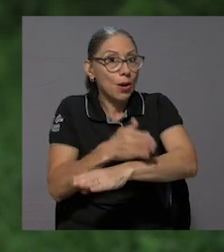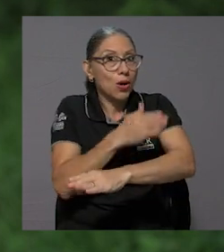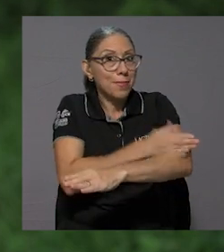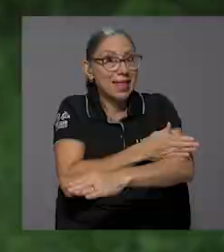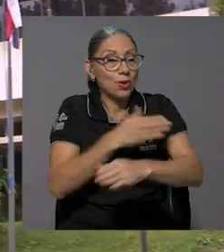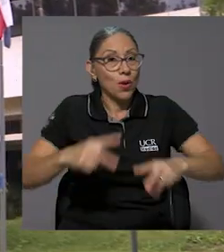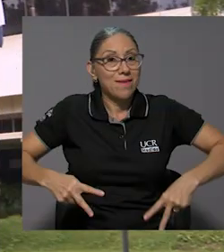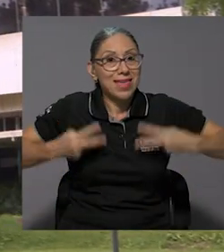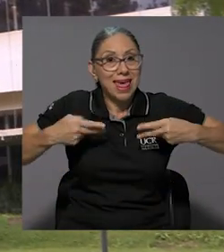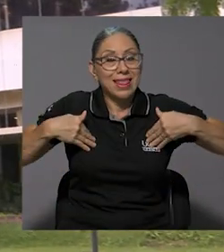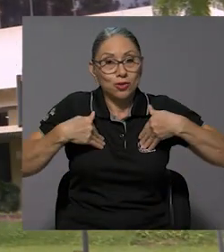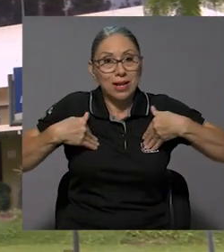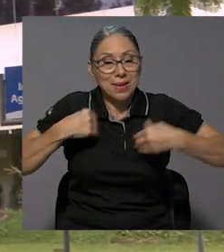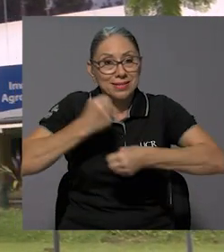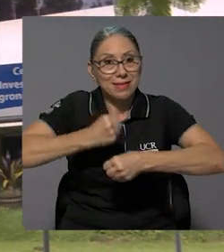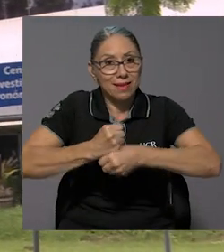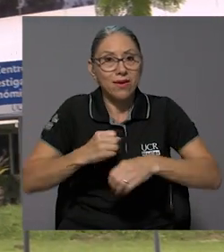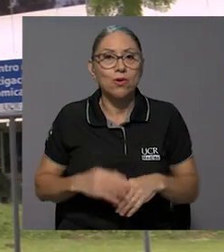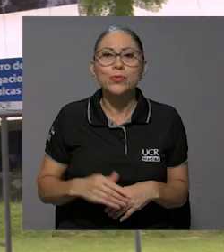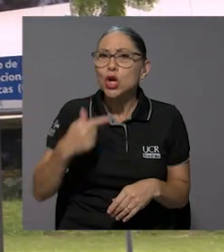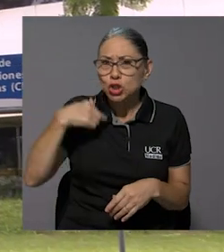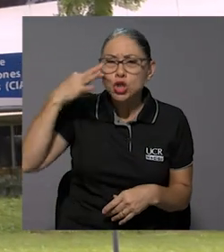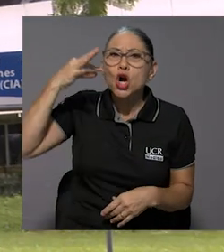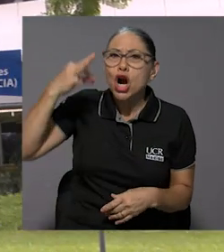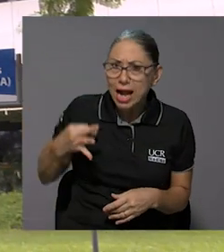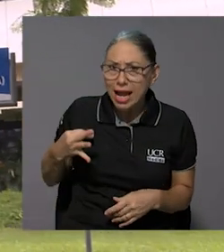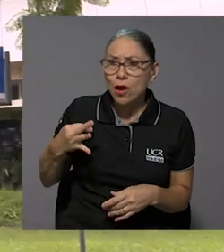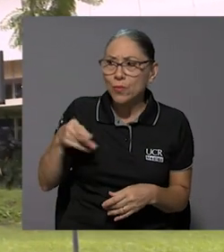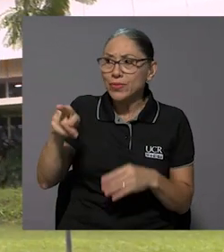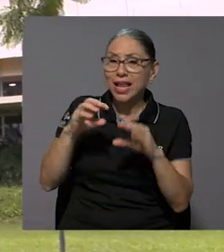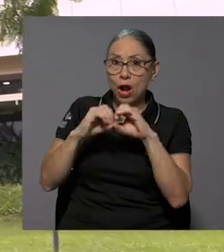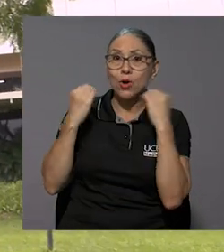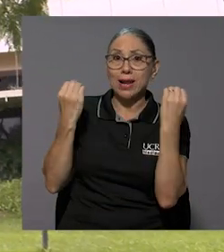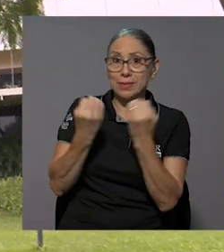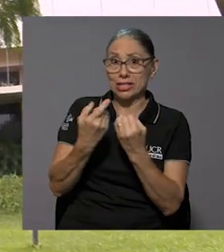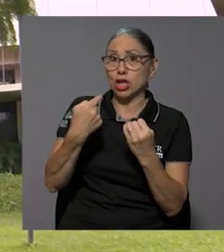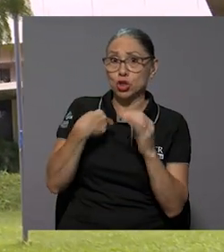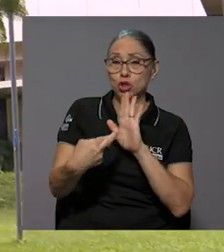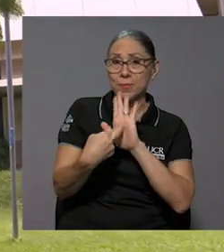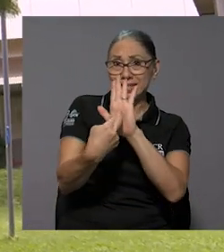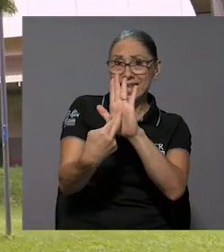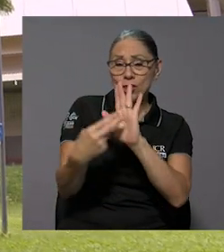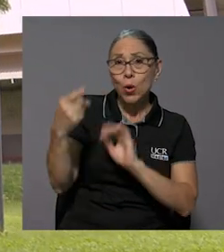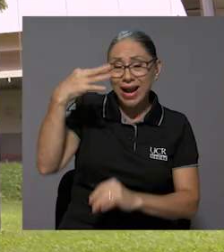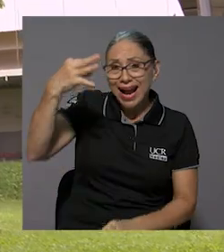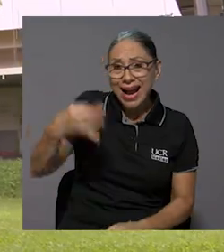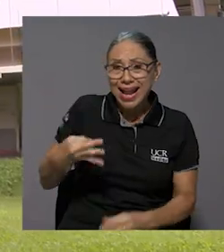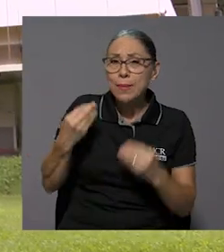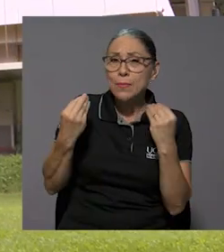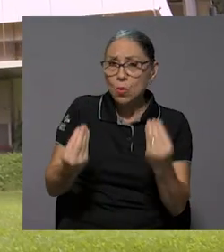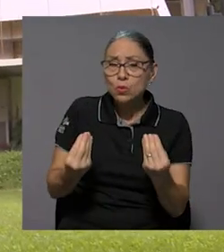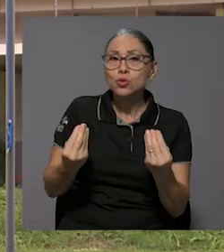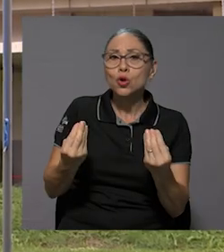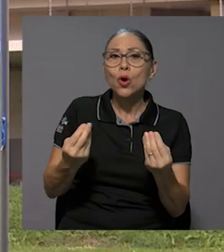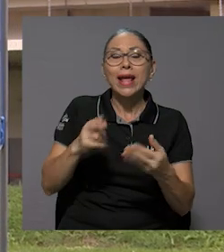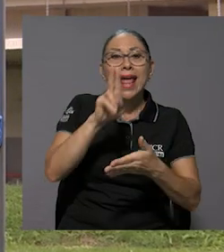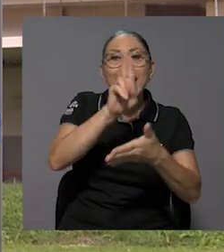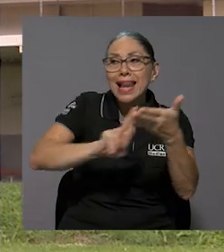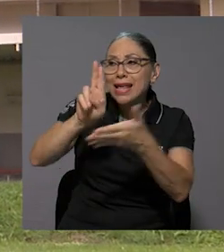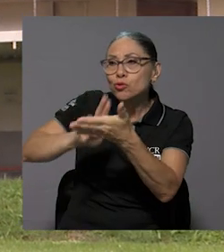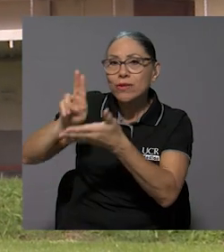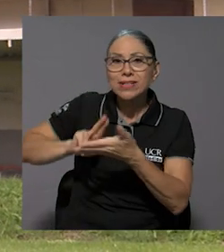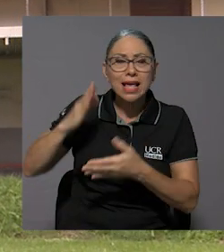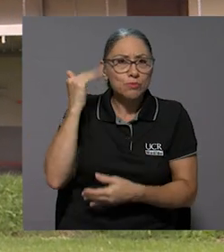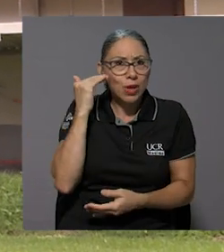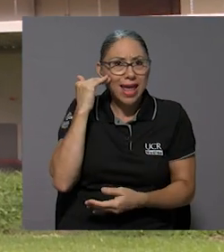de trabajo. Yo creo muchísimo y la corporación en este caso, el gente que yo represento, cree muchísimo en las universidades.